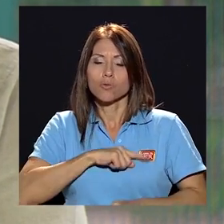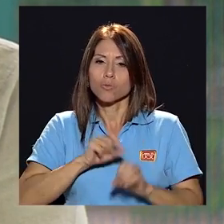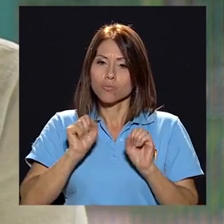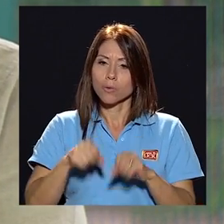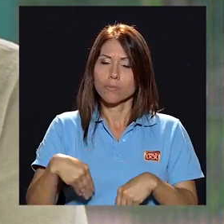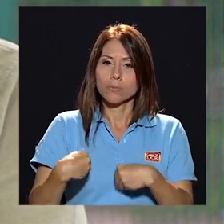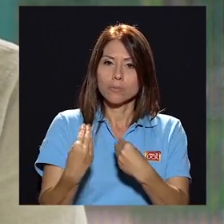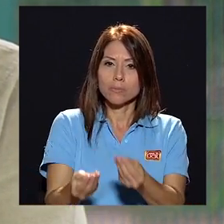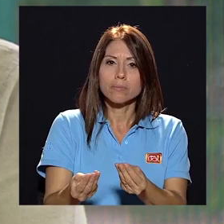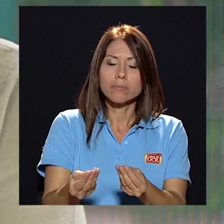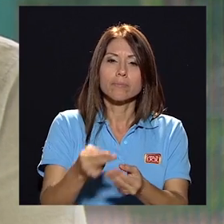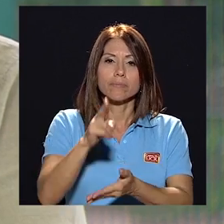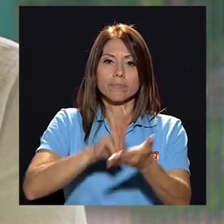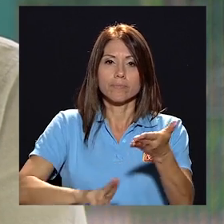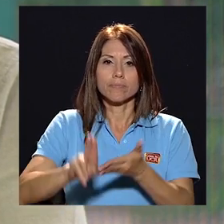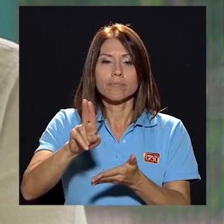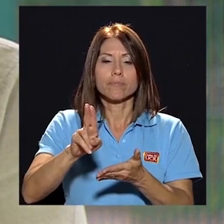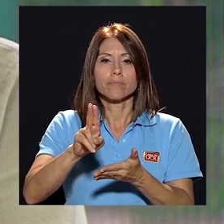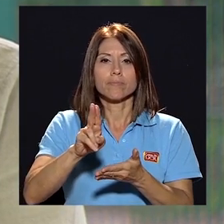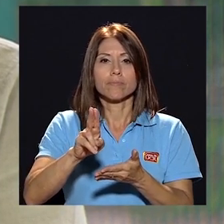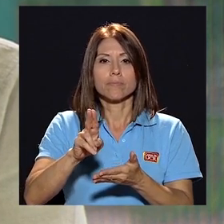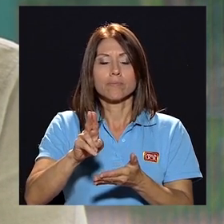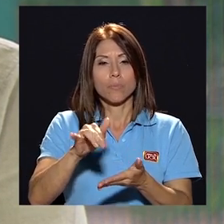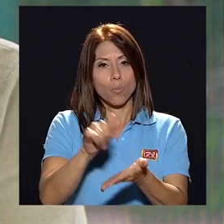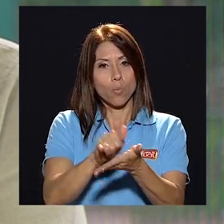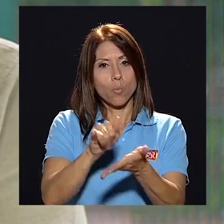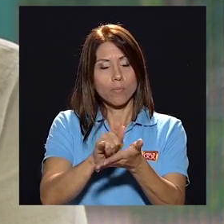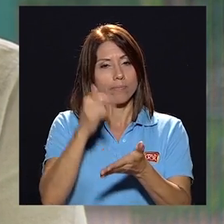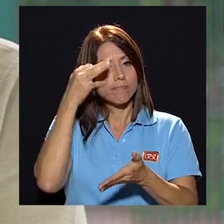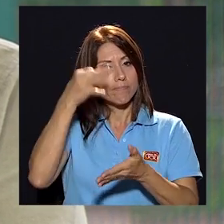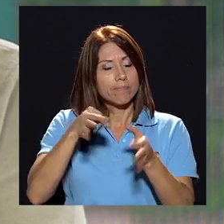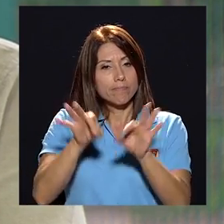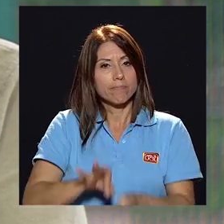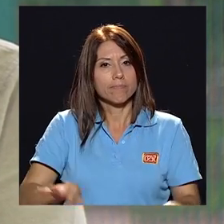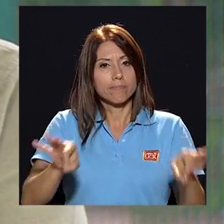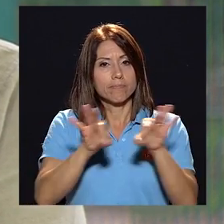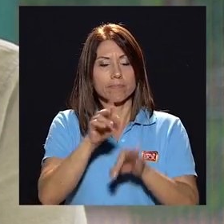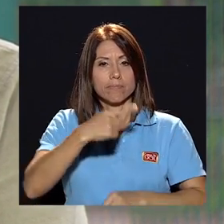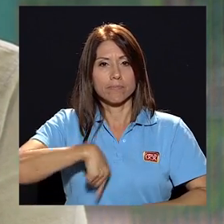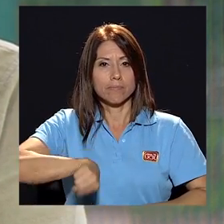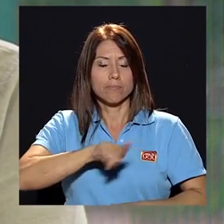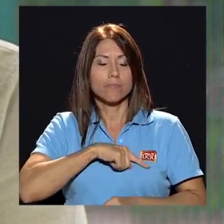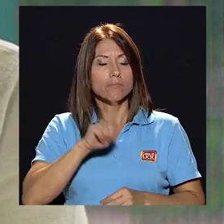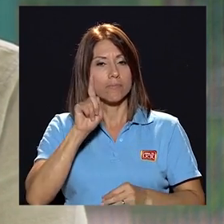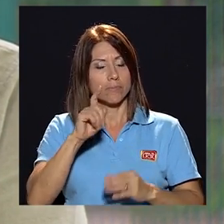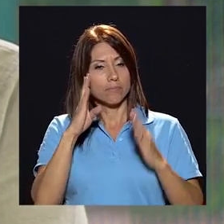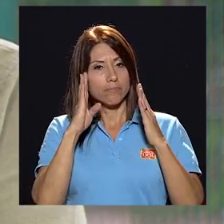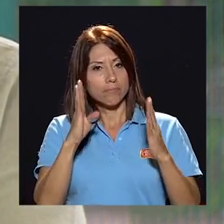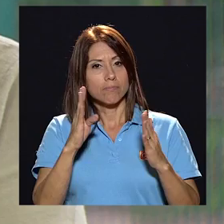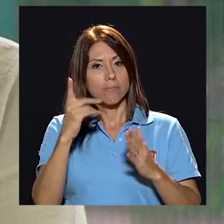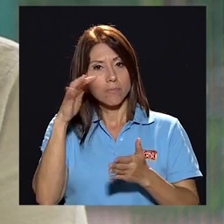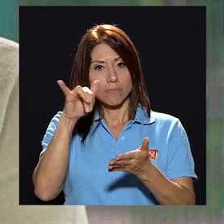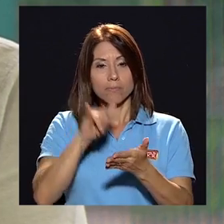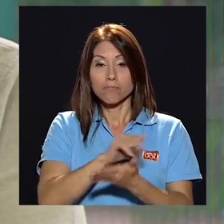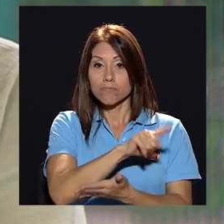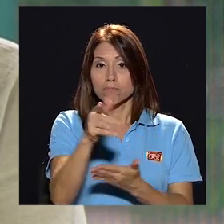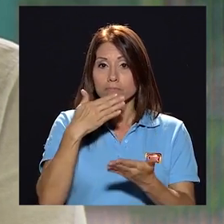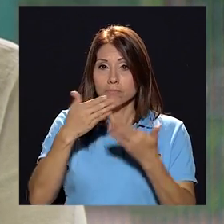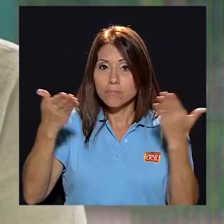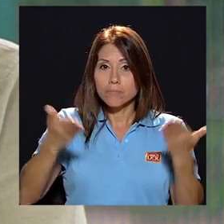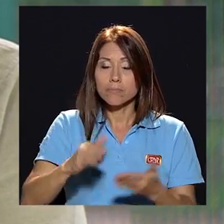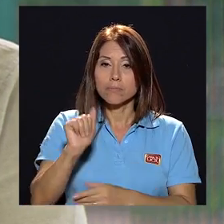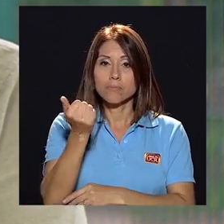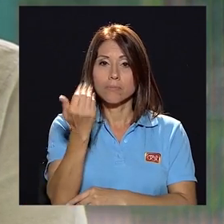tenemos aportes que darle a la universidad y por tanto creo que es importante que deberíamos ser tomados en cuenta por tanto